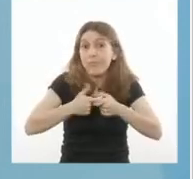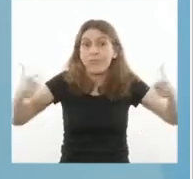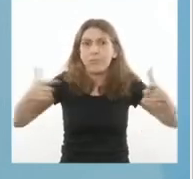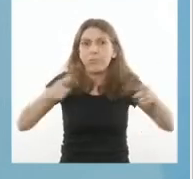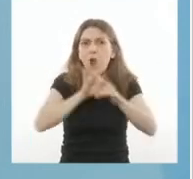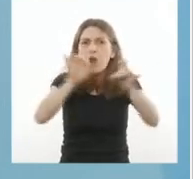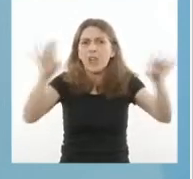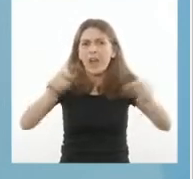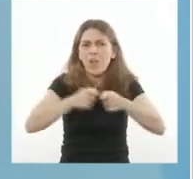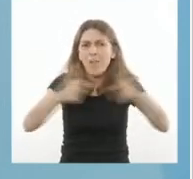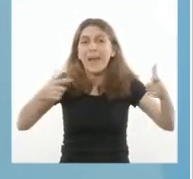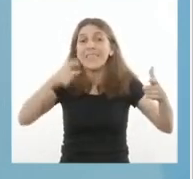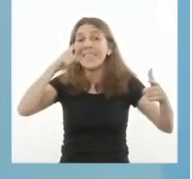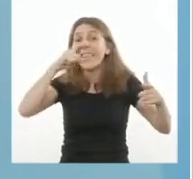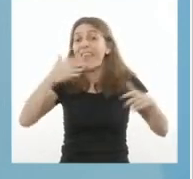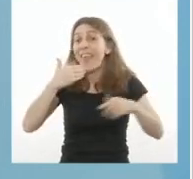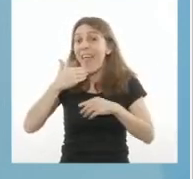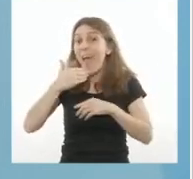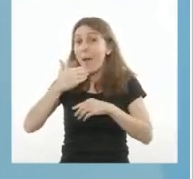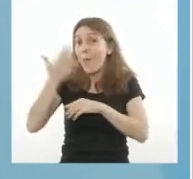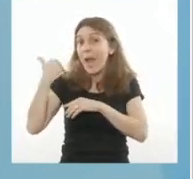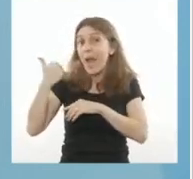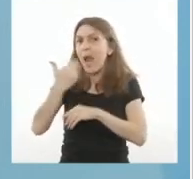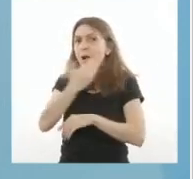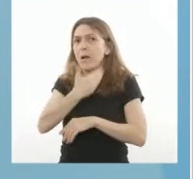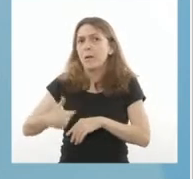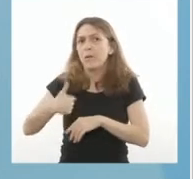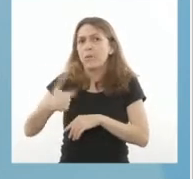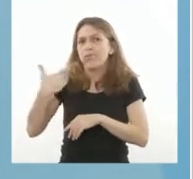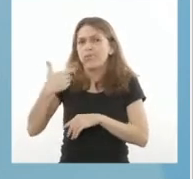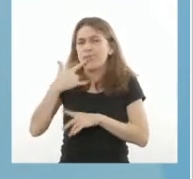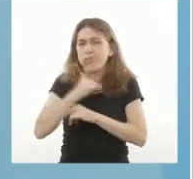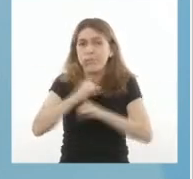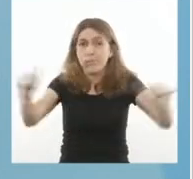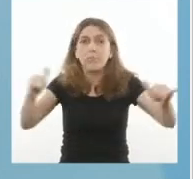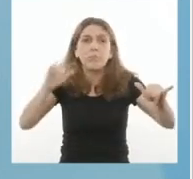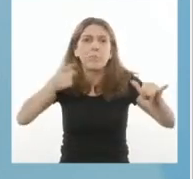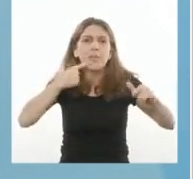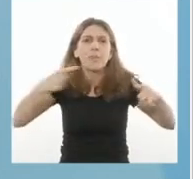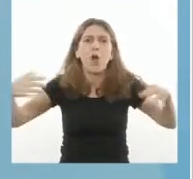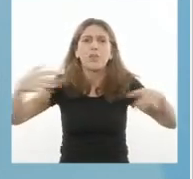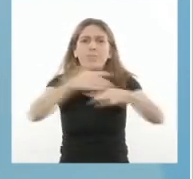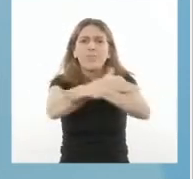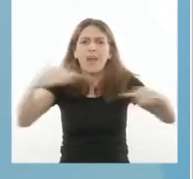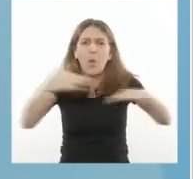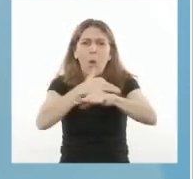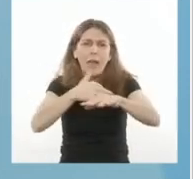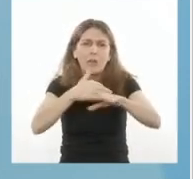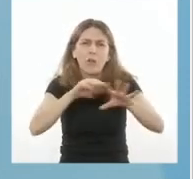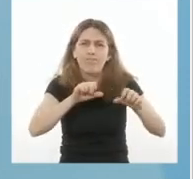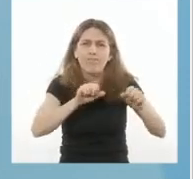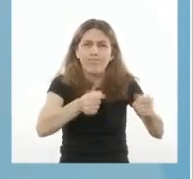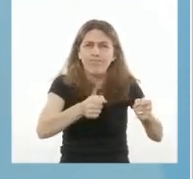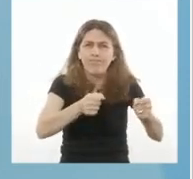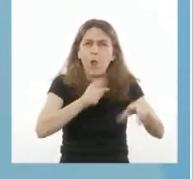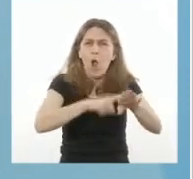anunciamos nuevas restricciones a la circulación y además medidas de cuidado.